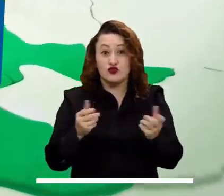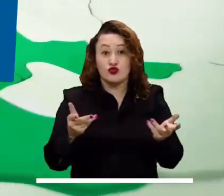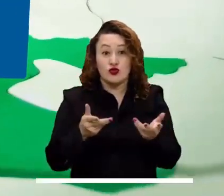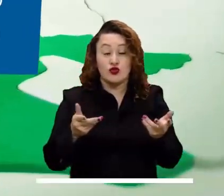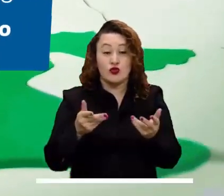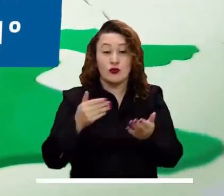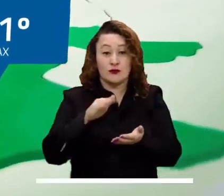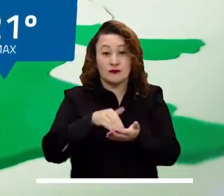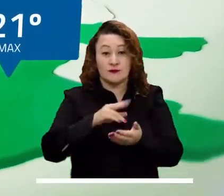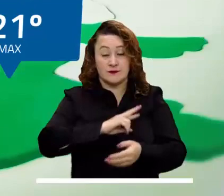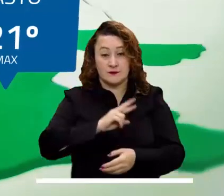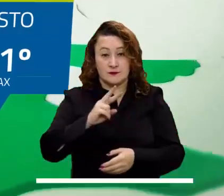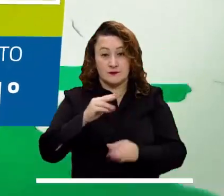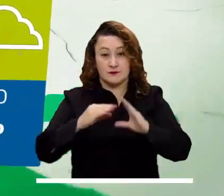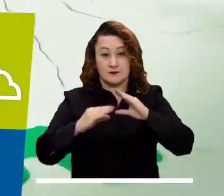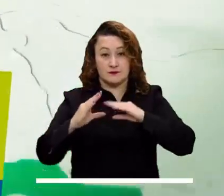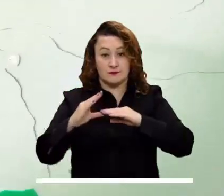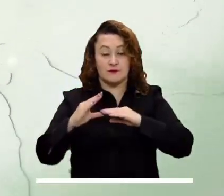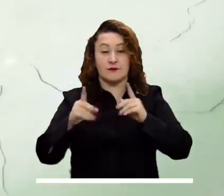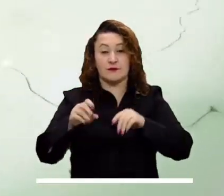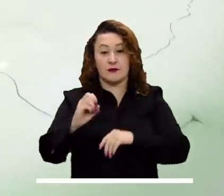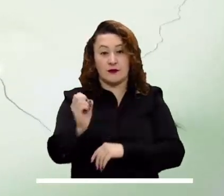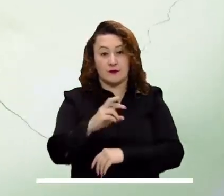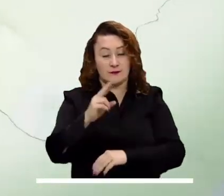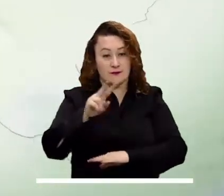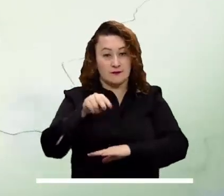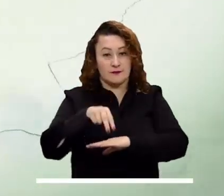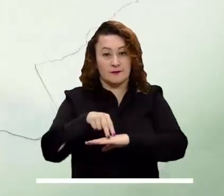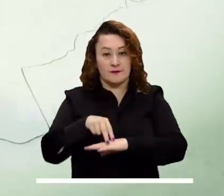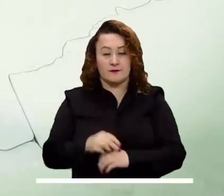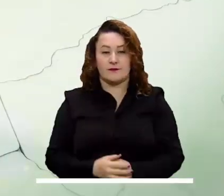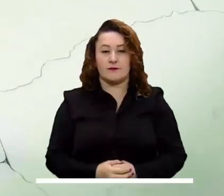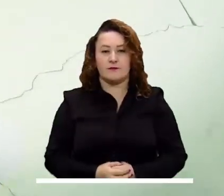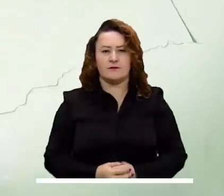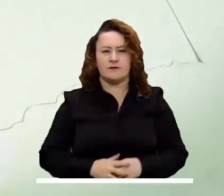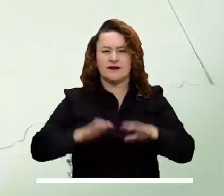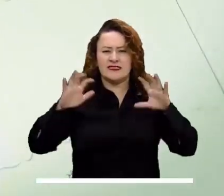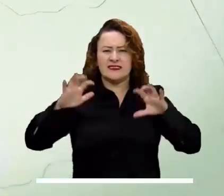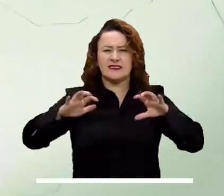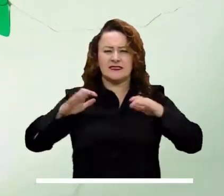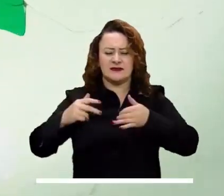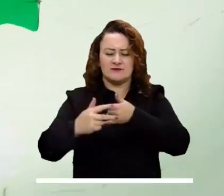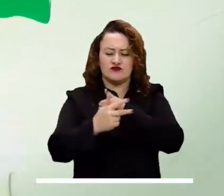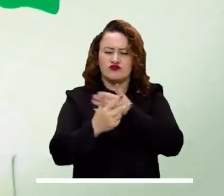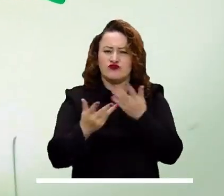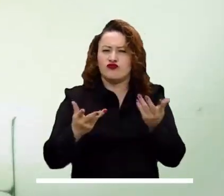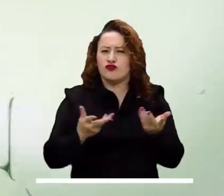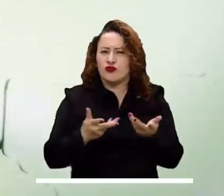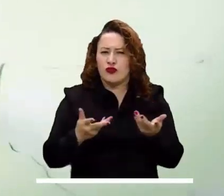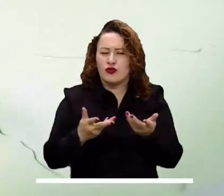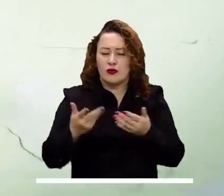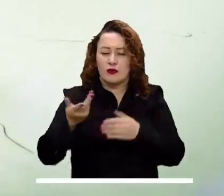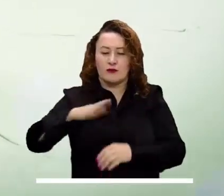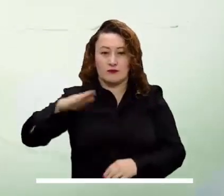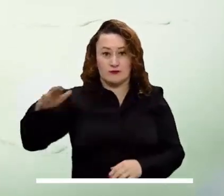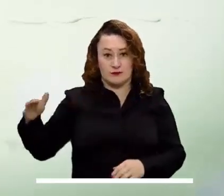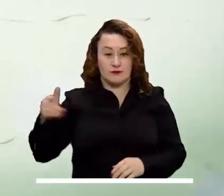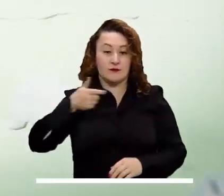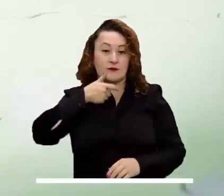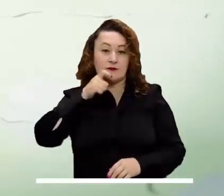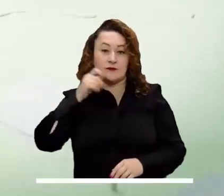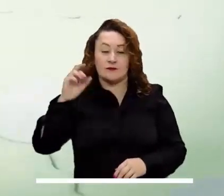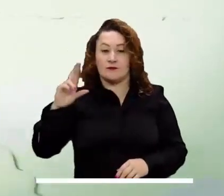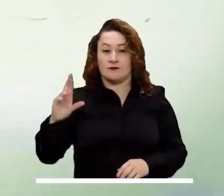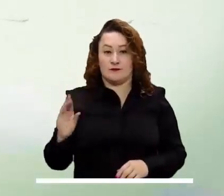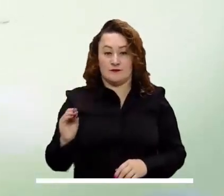intensas en el centro de Valle del Cauca, Cauca y el oriente de Nariño. Las precipitaciones andinas se concentrarían en